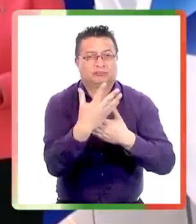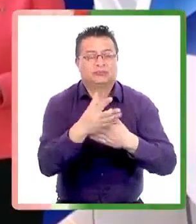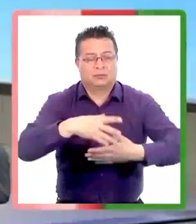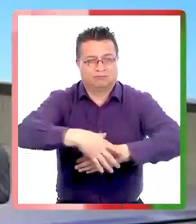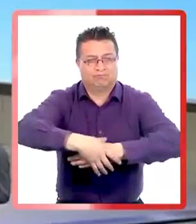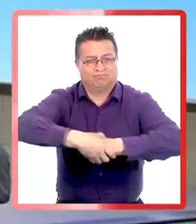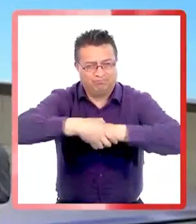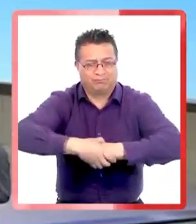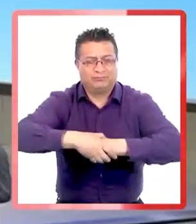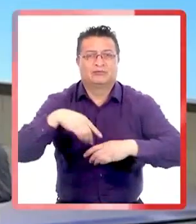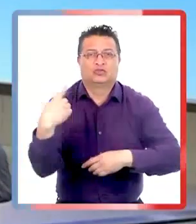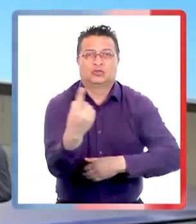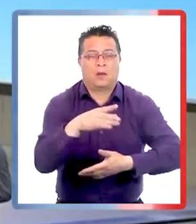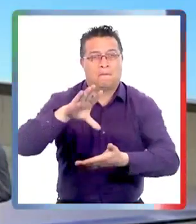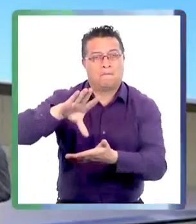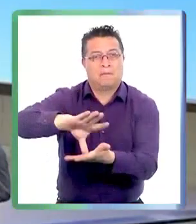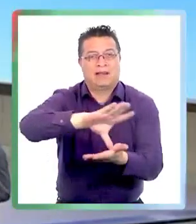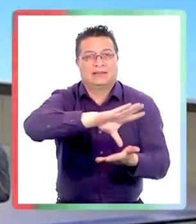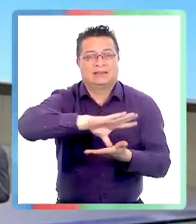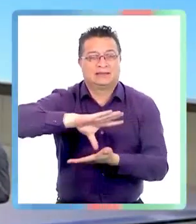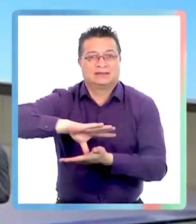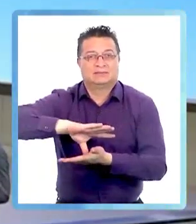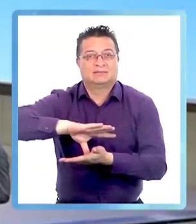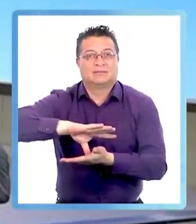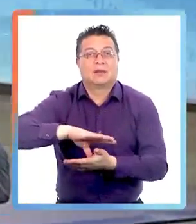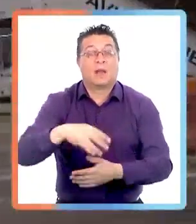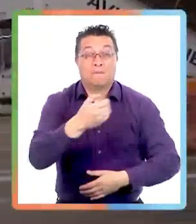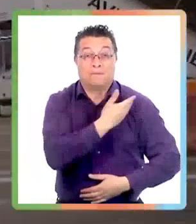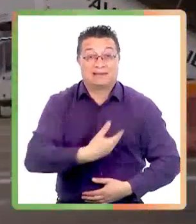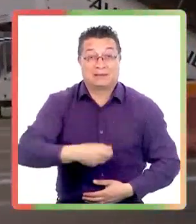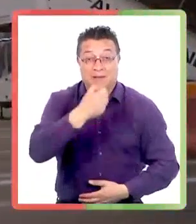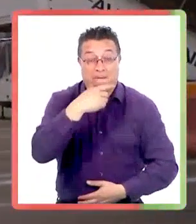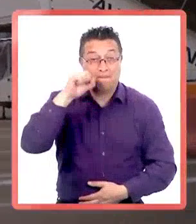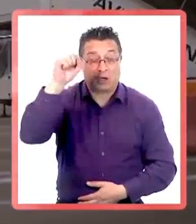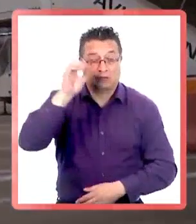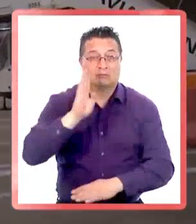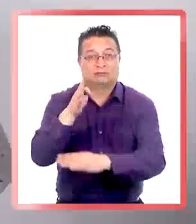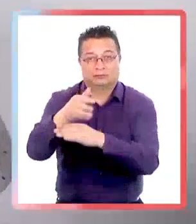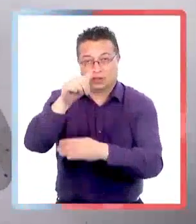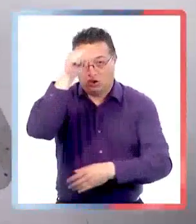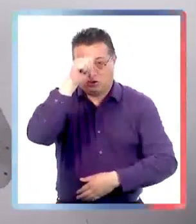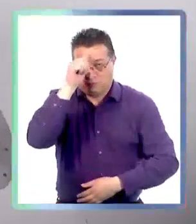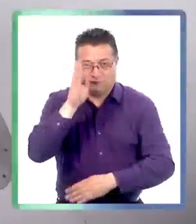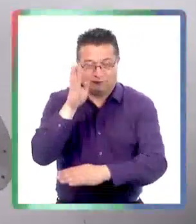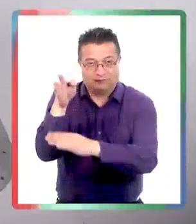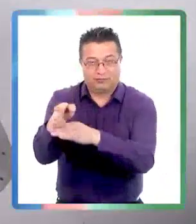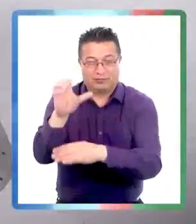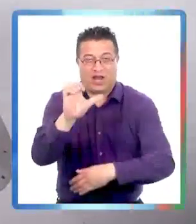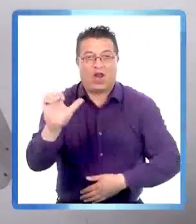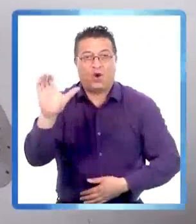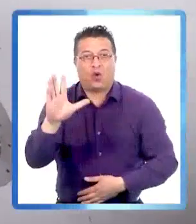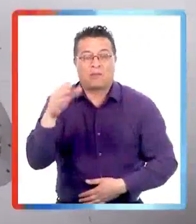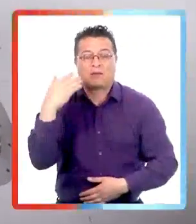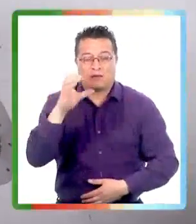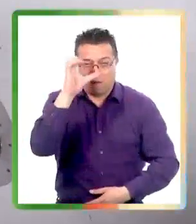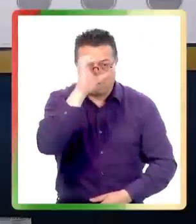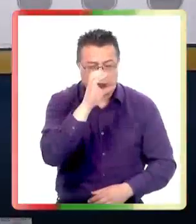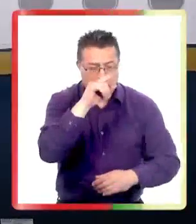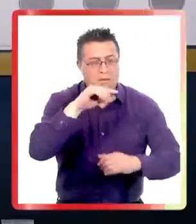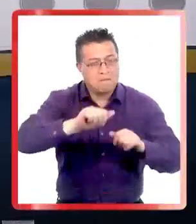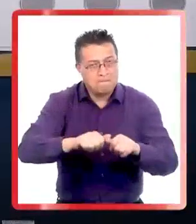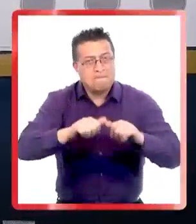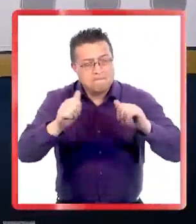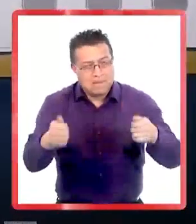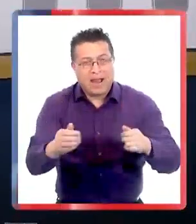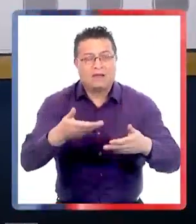de modernizar y estrechar la cooperación entre los países. El presidente Boric aterrizó el domingo en el país europeo y